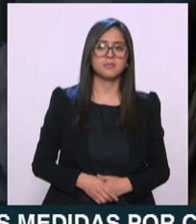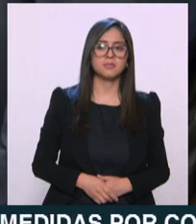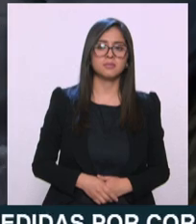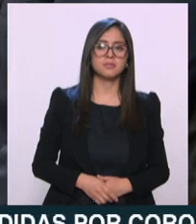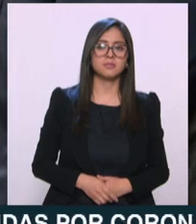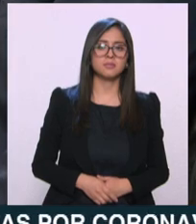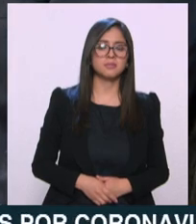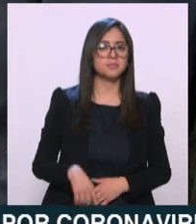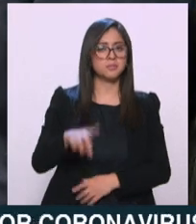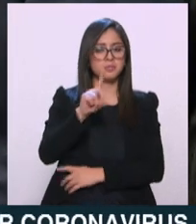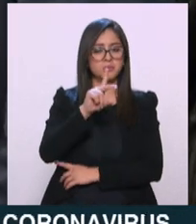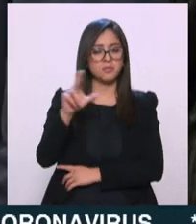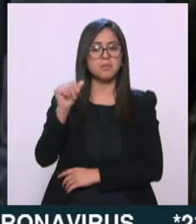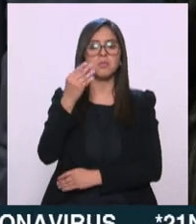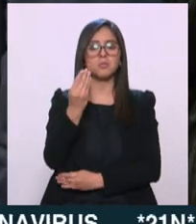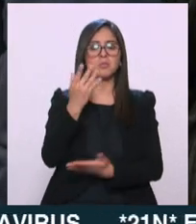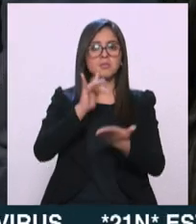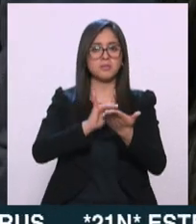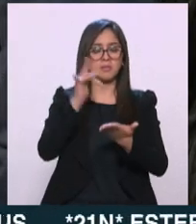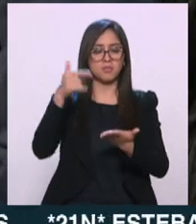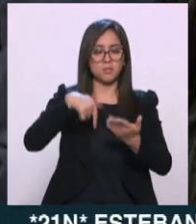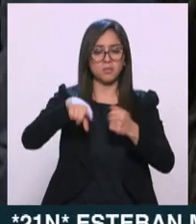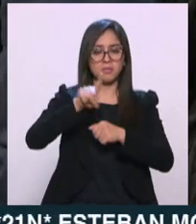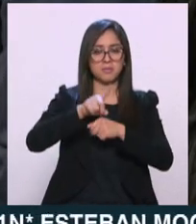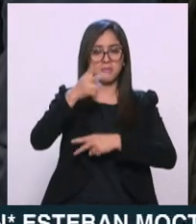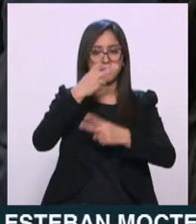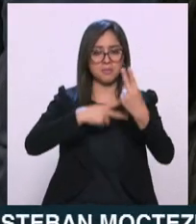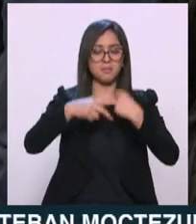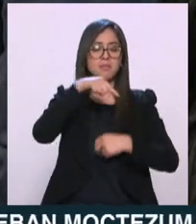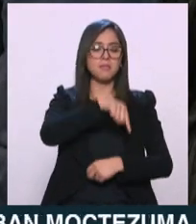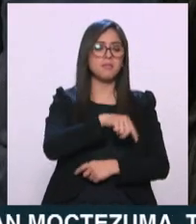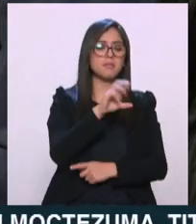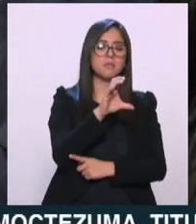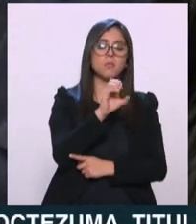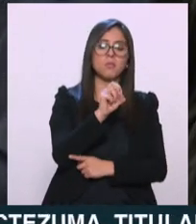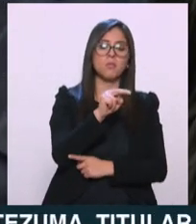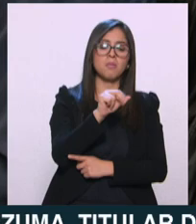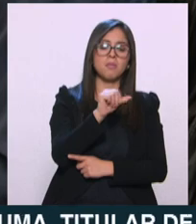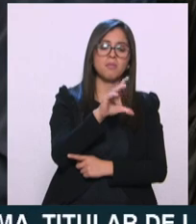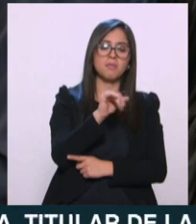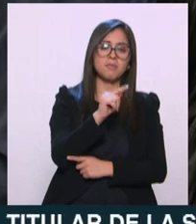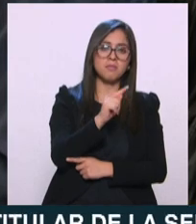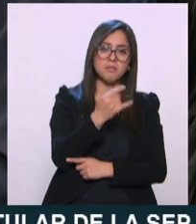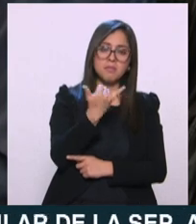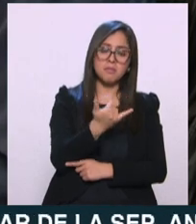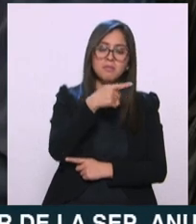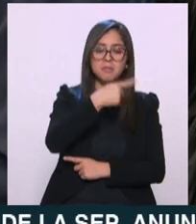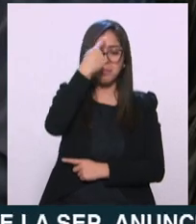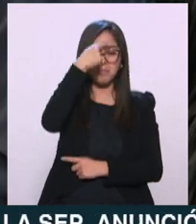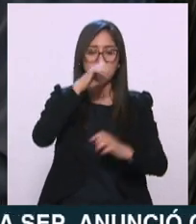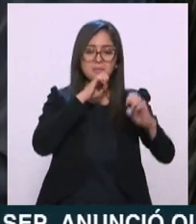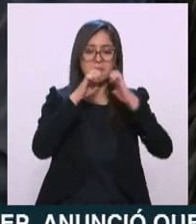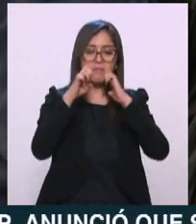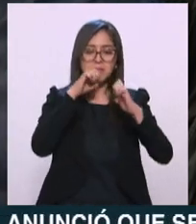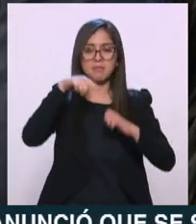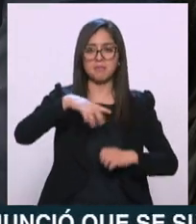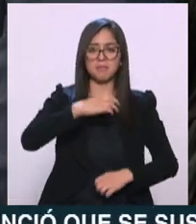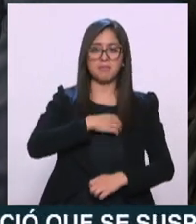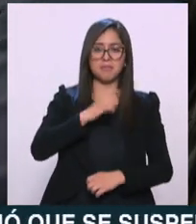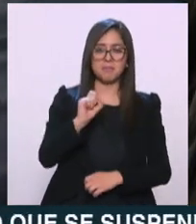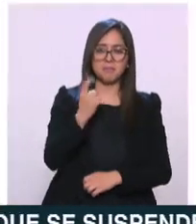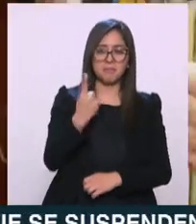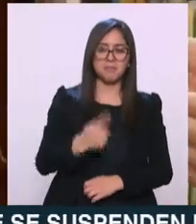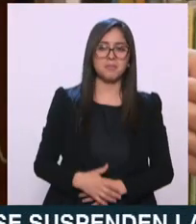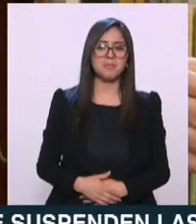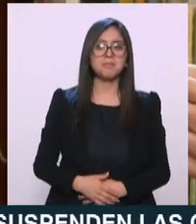Doctora, muchísimas gracias por abrir la puerta del CONACYT a Capital 21, por recibirnos. ¿Cómo le va, doctora? Bien, muy bien, muy bien. Aquí estamos, contentos,